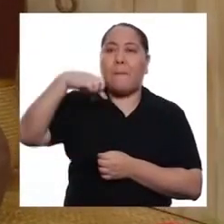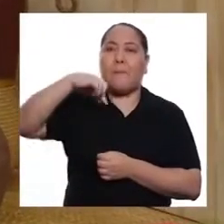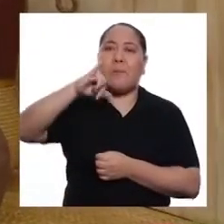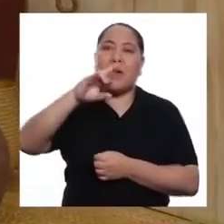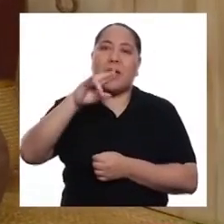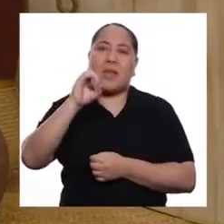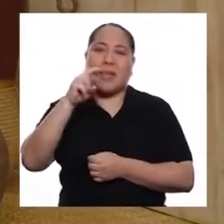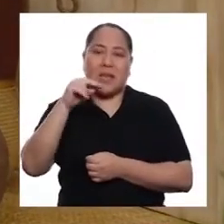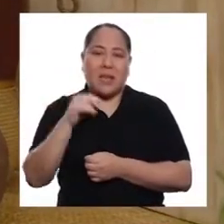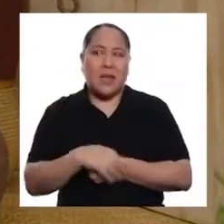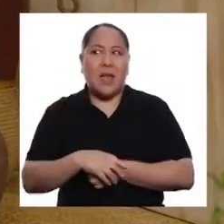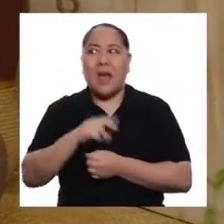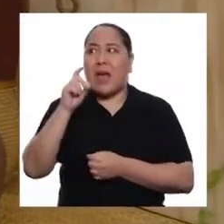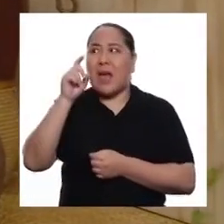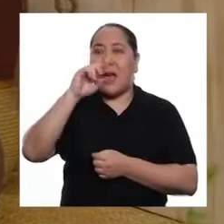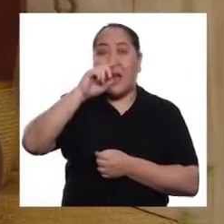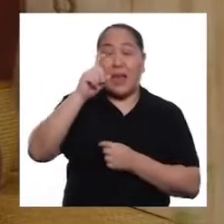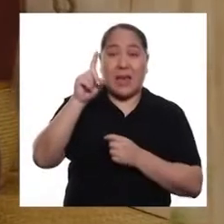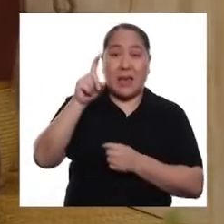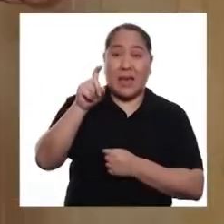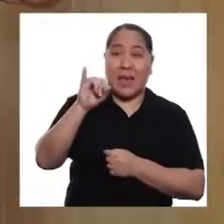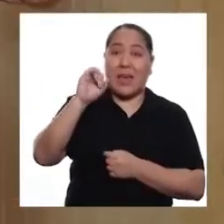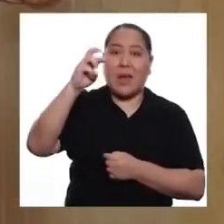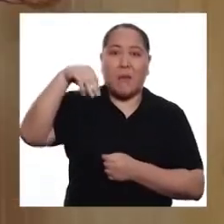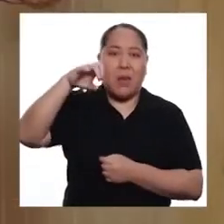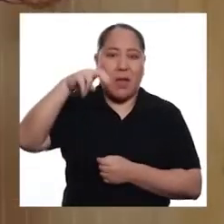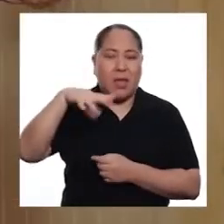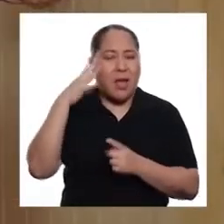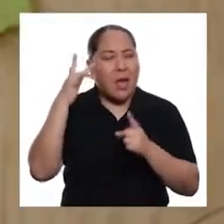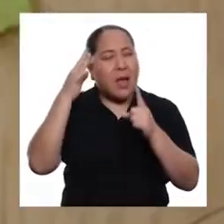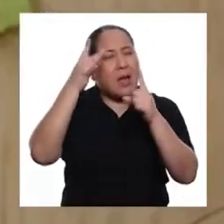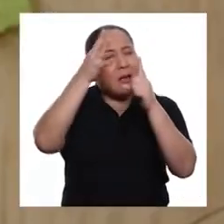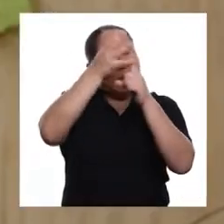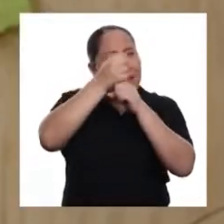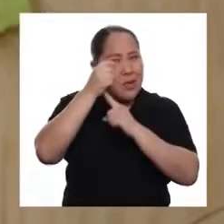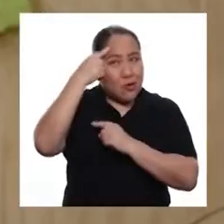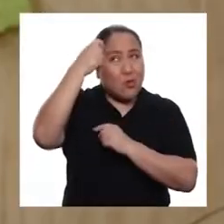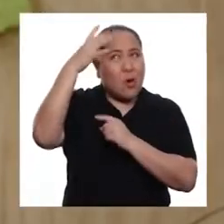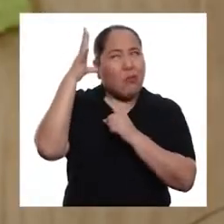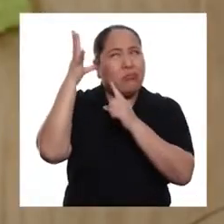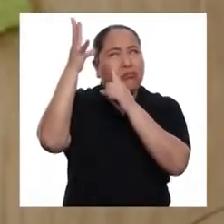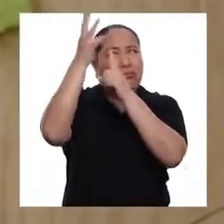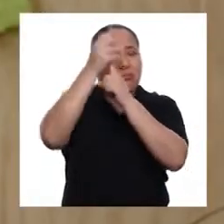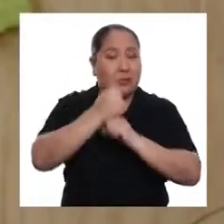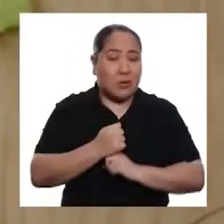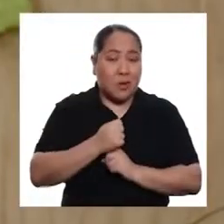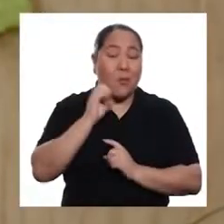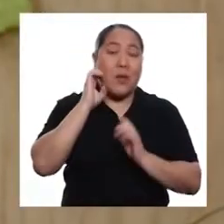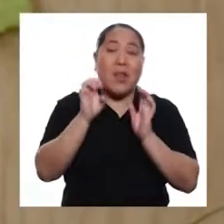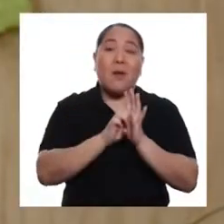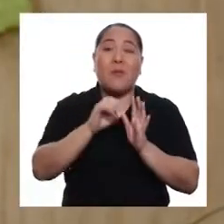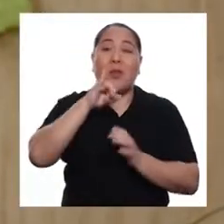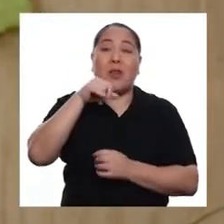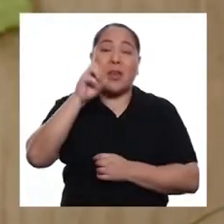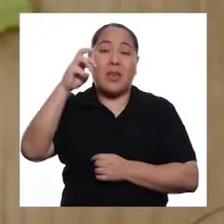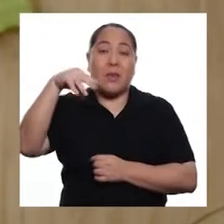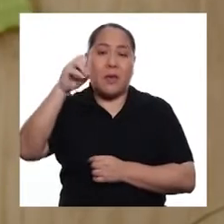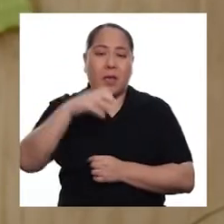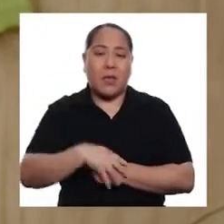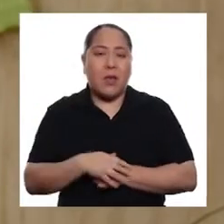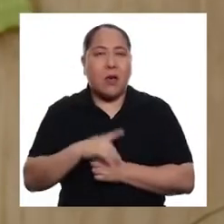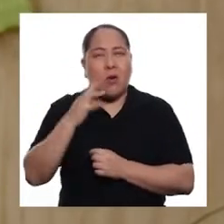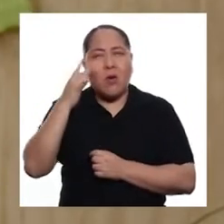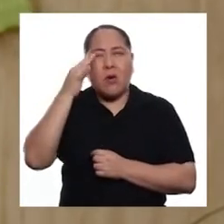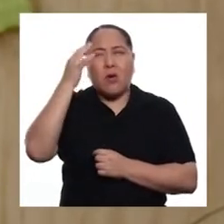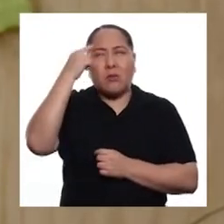Jimena a lograr sus sueños. ¡Ja, ja! ¡Cierto! Por ejemplo, Jimena persigue su sueño de ser